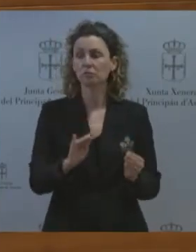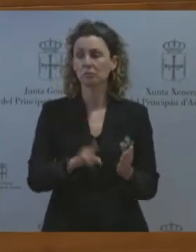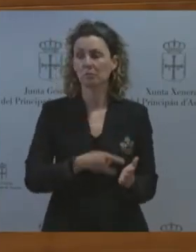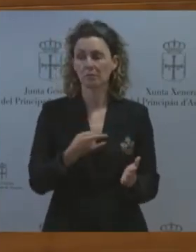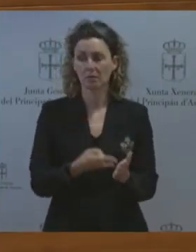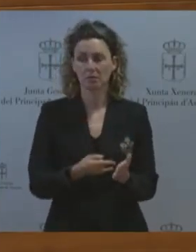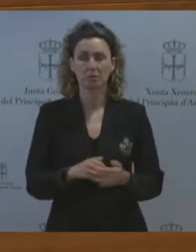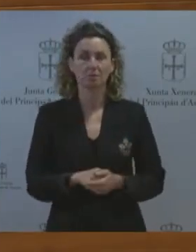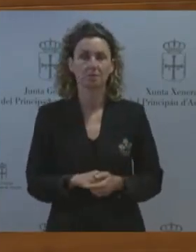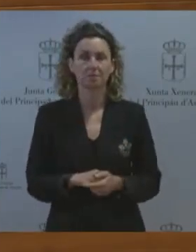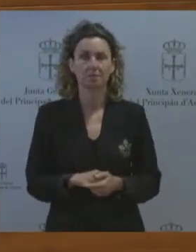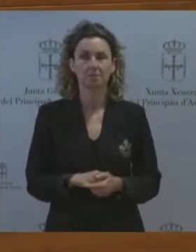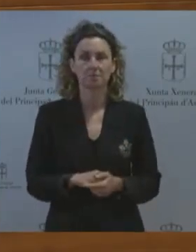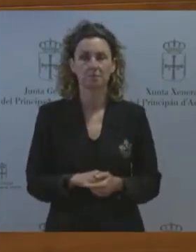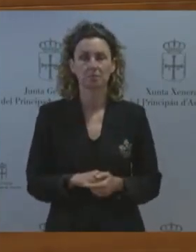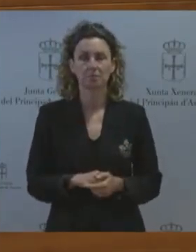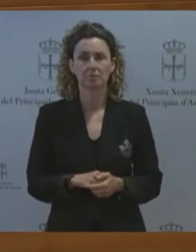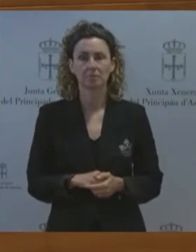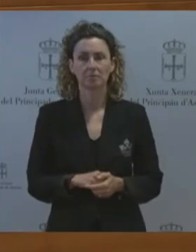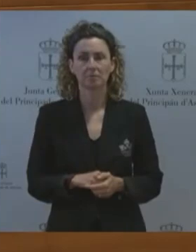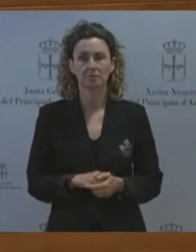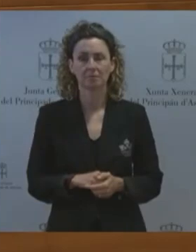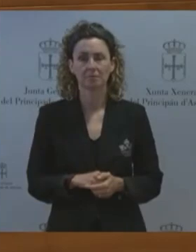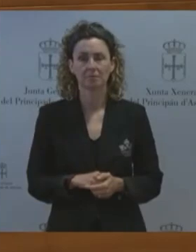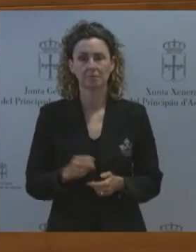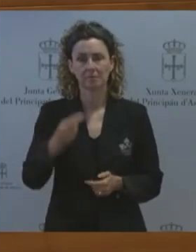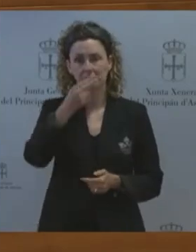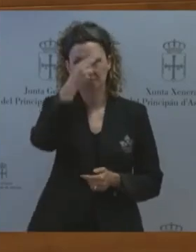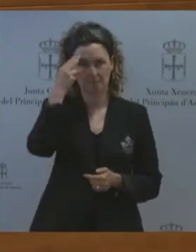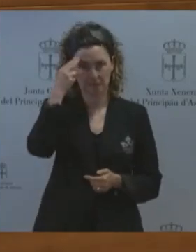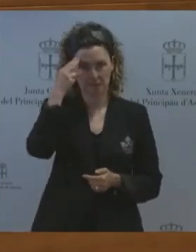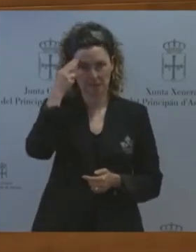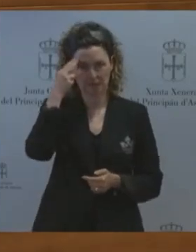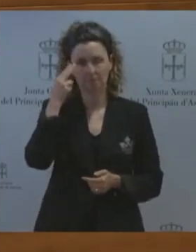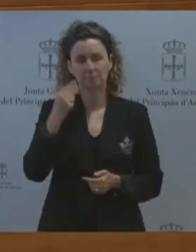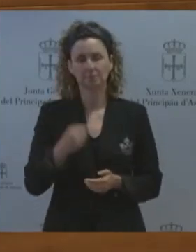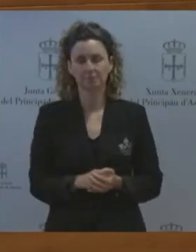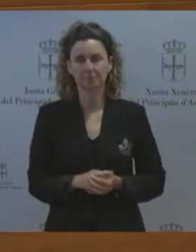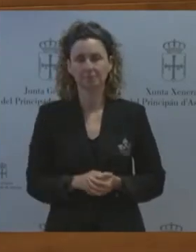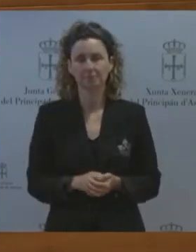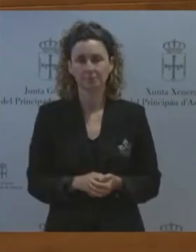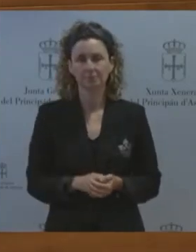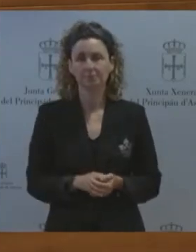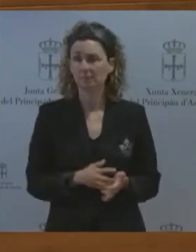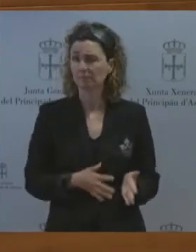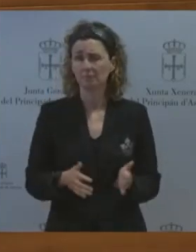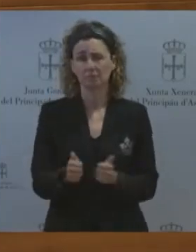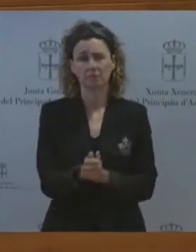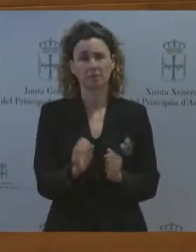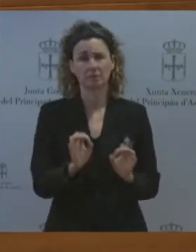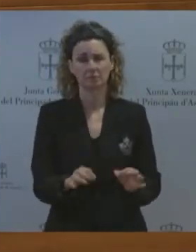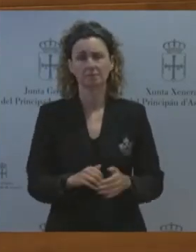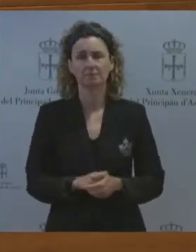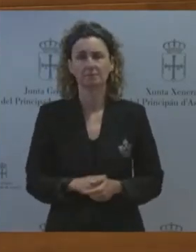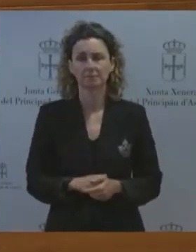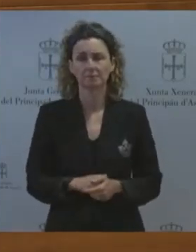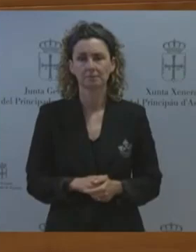respecto a la salud mental estamos de acuerdo con usted en que es prioritario pero nuestra oferta de pacto